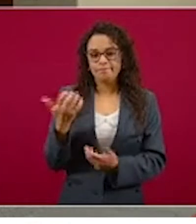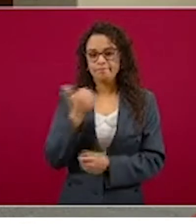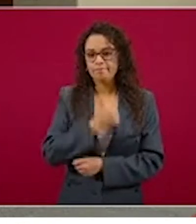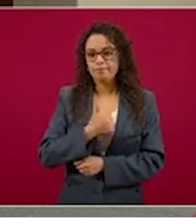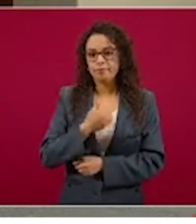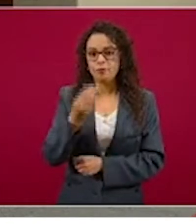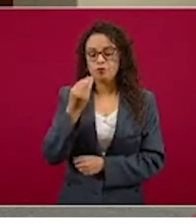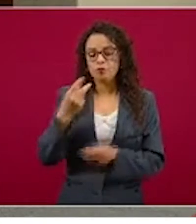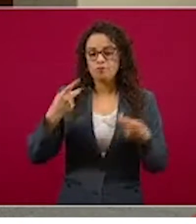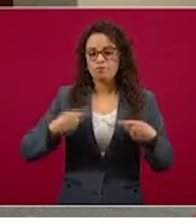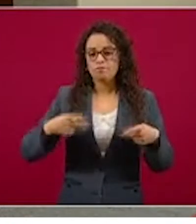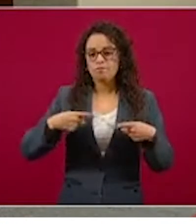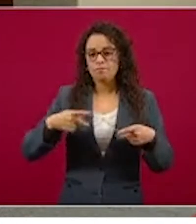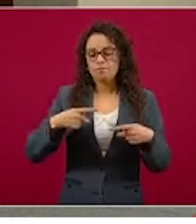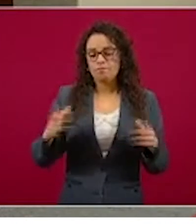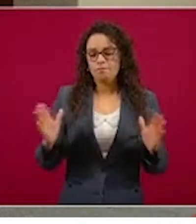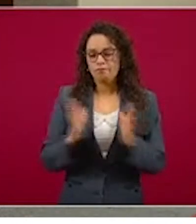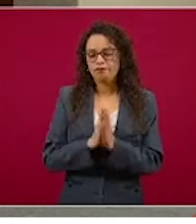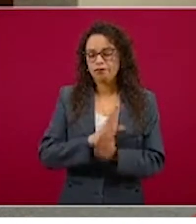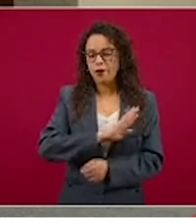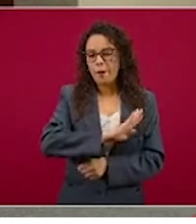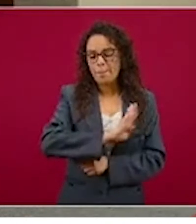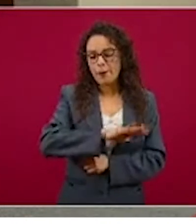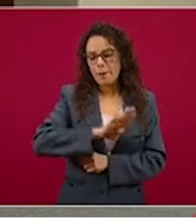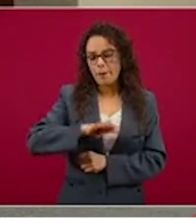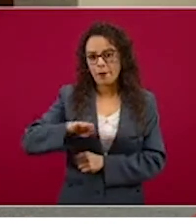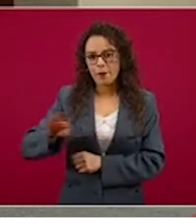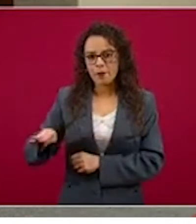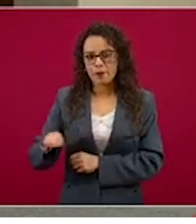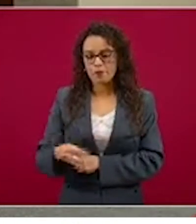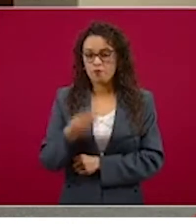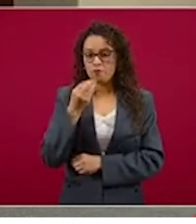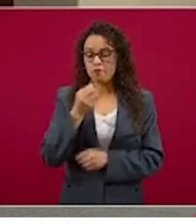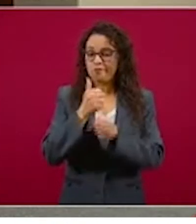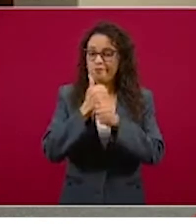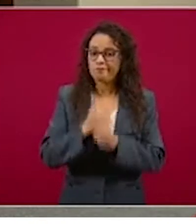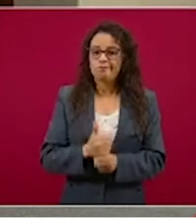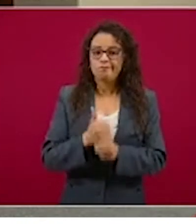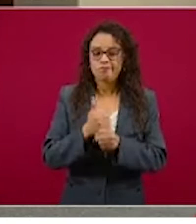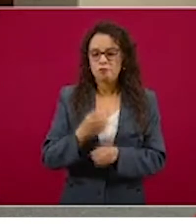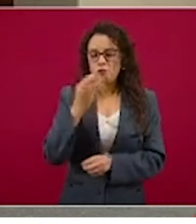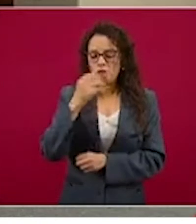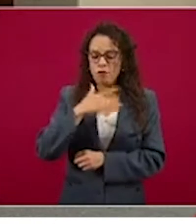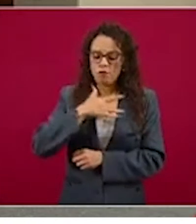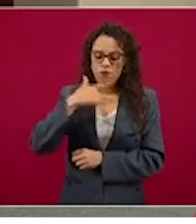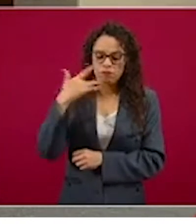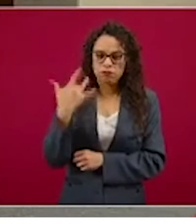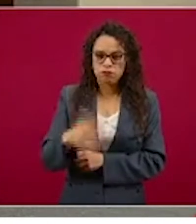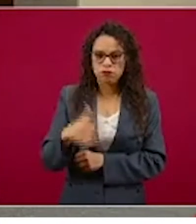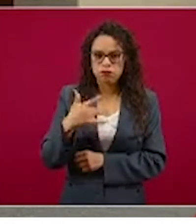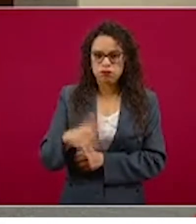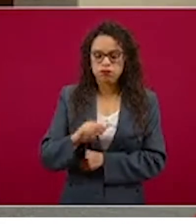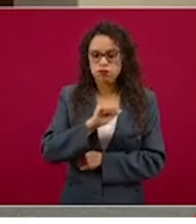producido mucho dolor, mucho sufrimiento en nuestro pueblo.